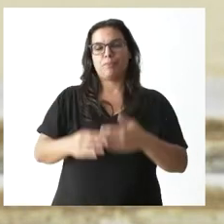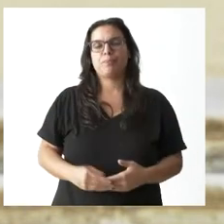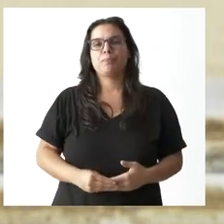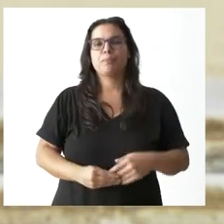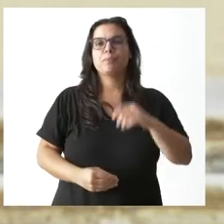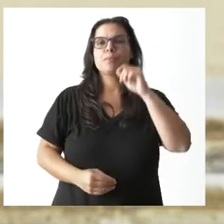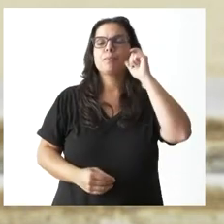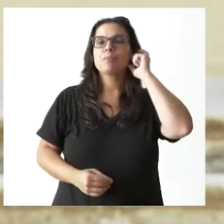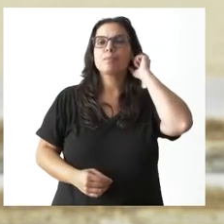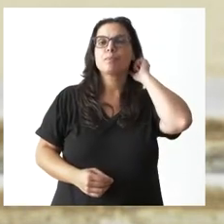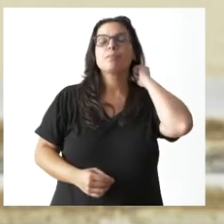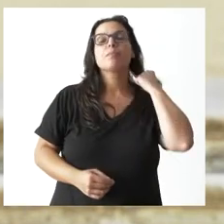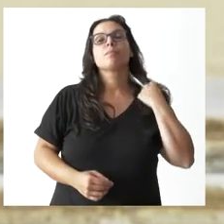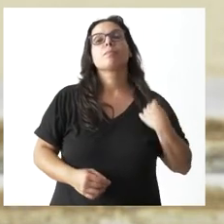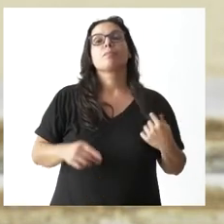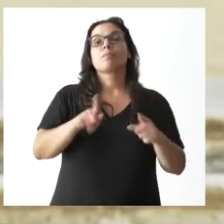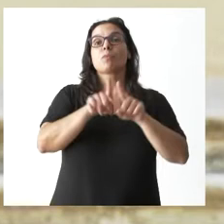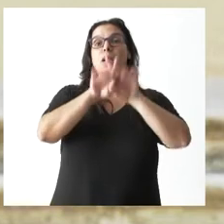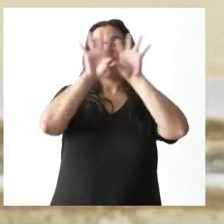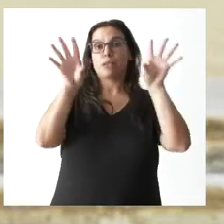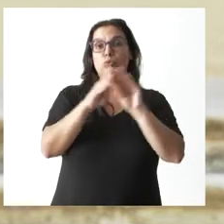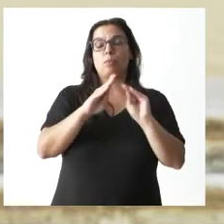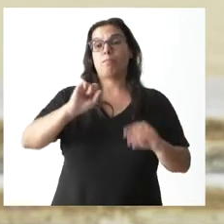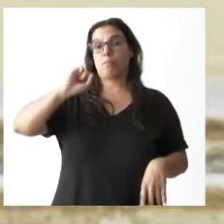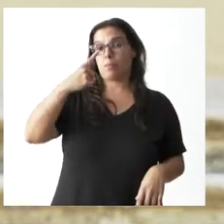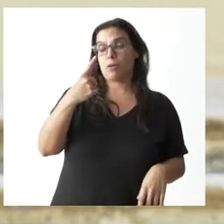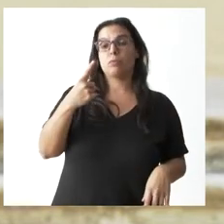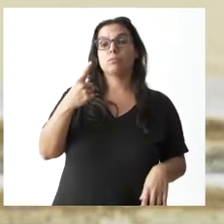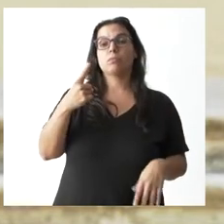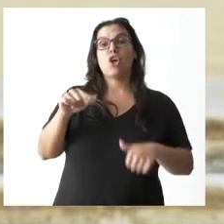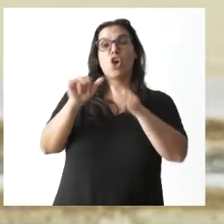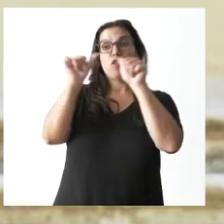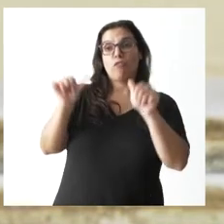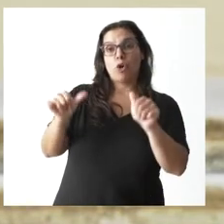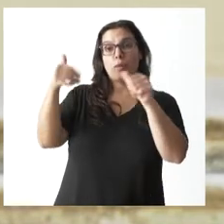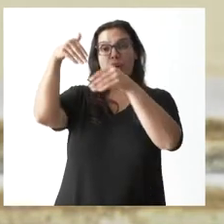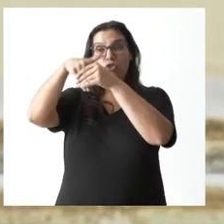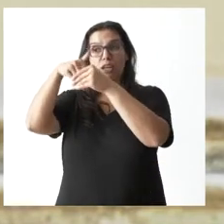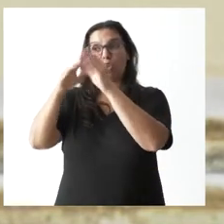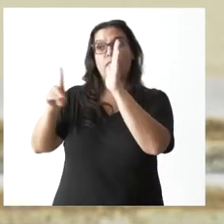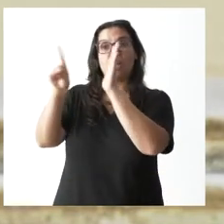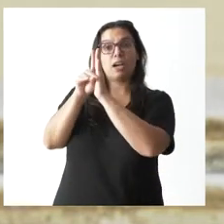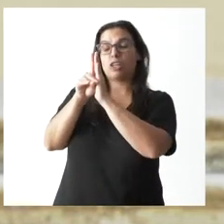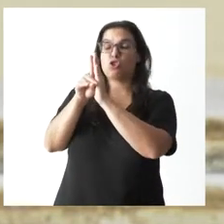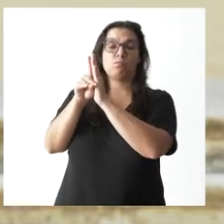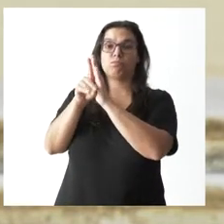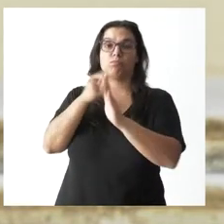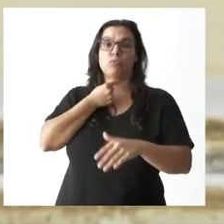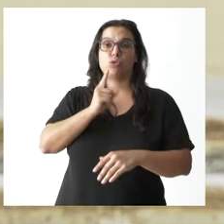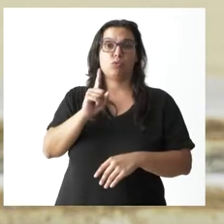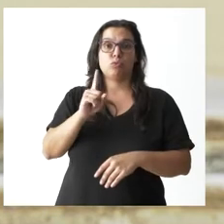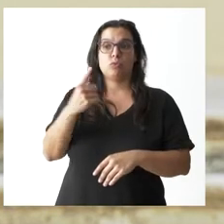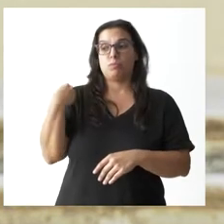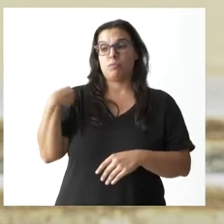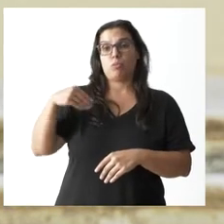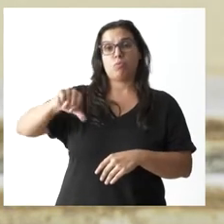Y, como resumen, primero, no nos gustó ni la forma ni el fondo del decreto energético que aprobó